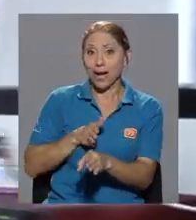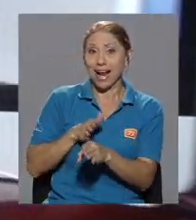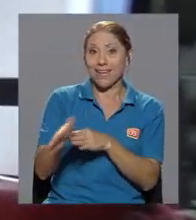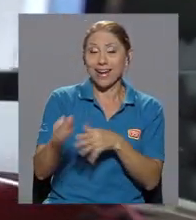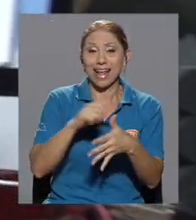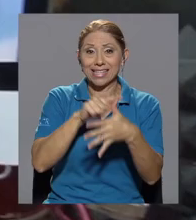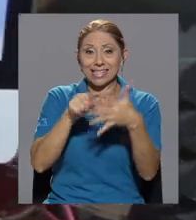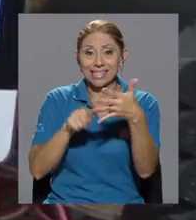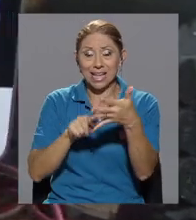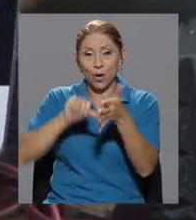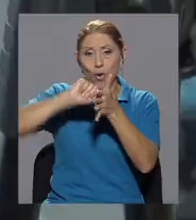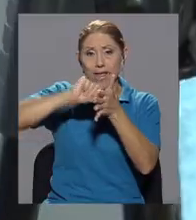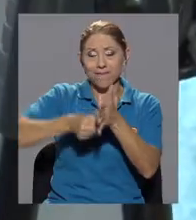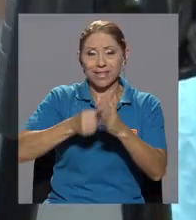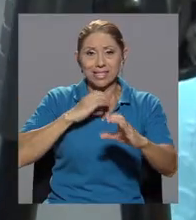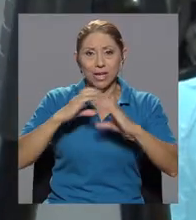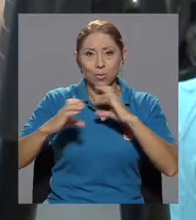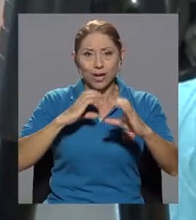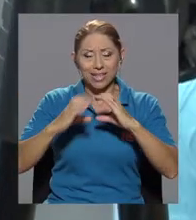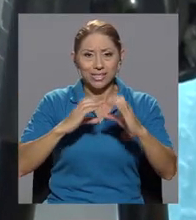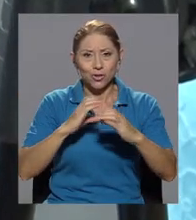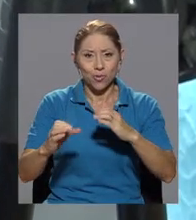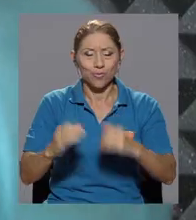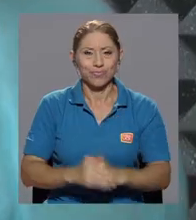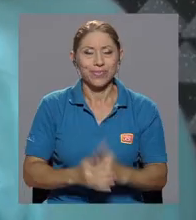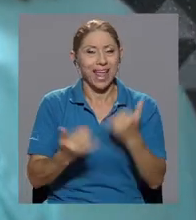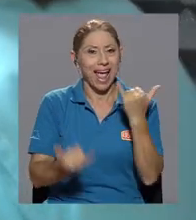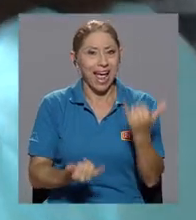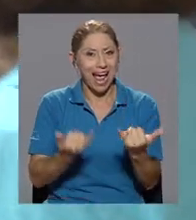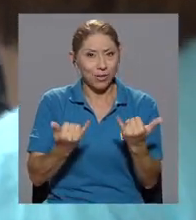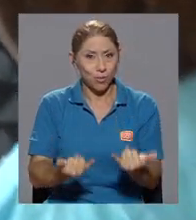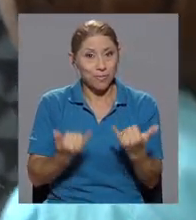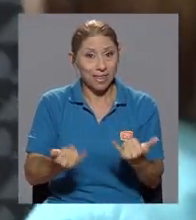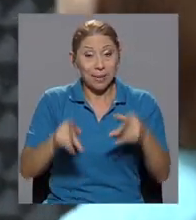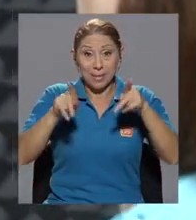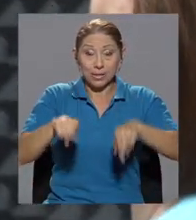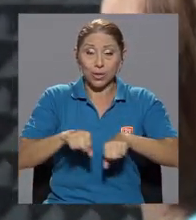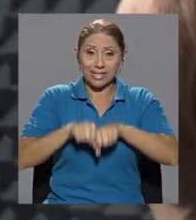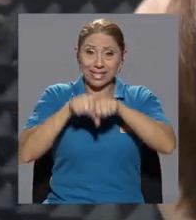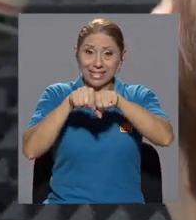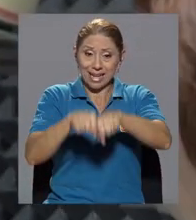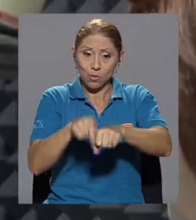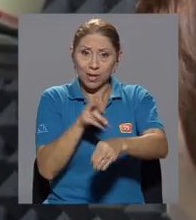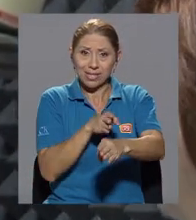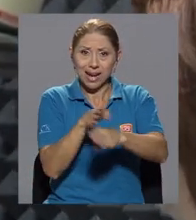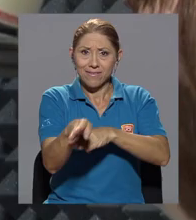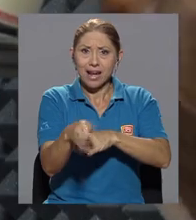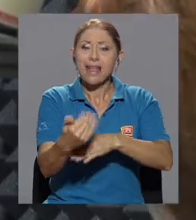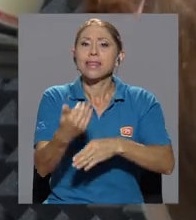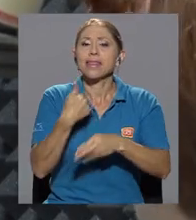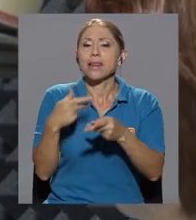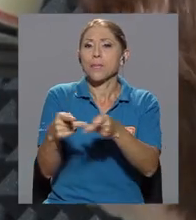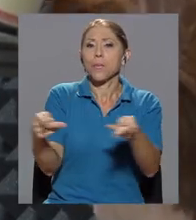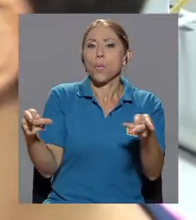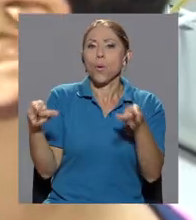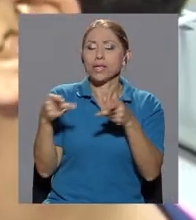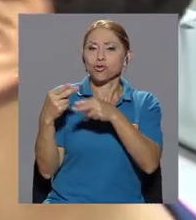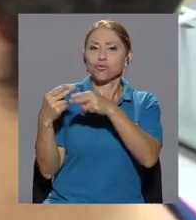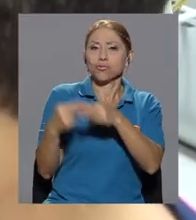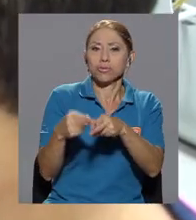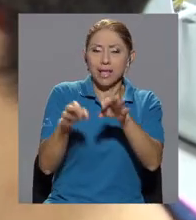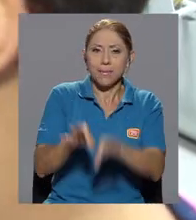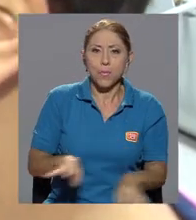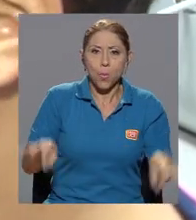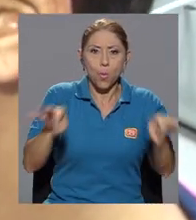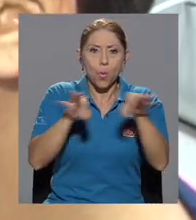con cinco énfasis en comunicación. Actualmente, los egresados de esta carrera ocupan puestos de relevancia en medios de